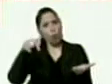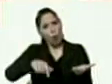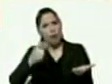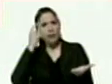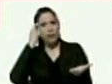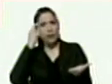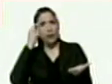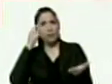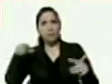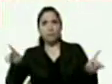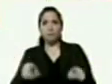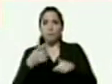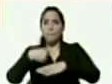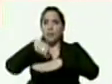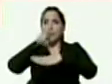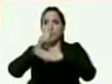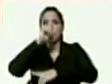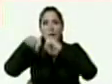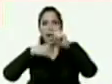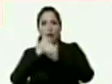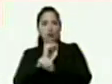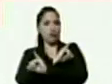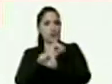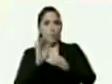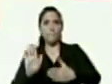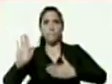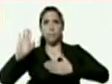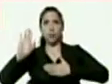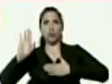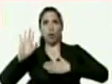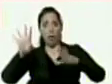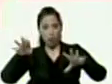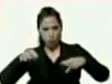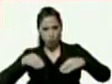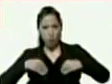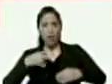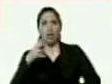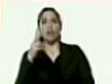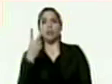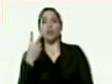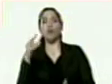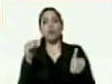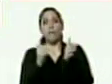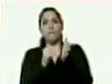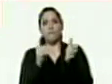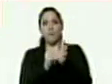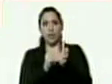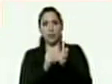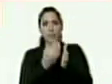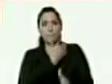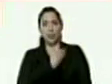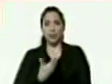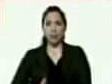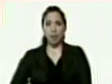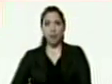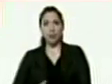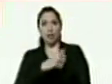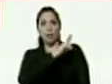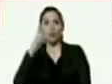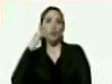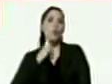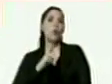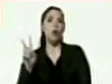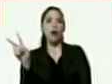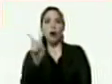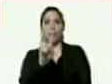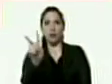cumpliendo primer año de haberse juramentado para asumir por segunda vez la presidencia de la República Bolivariana de